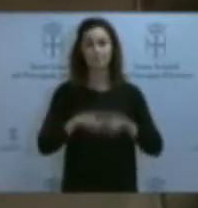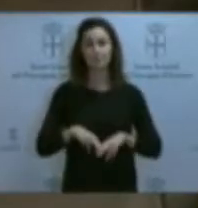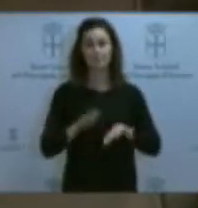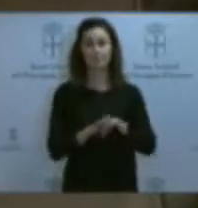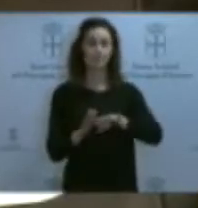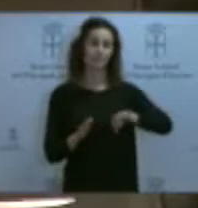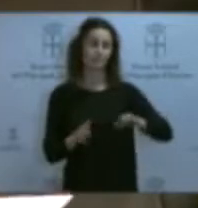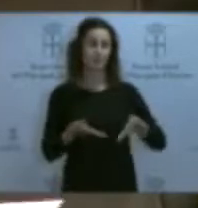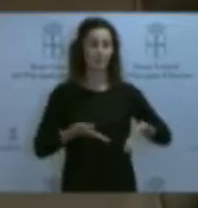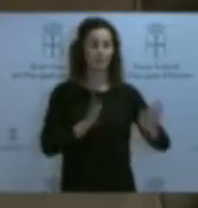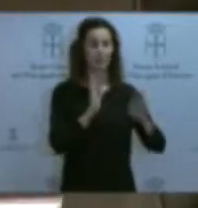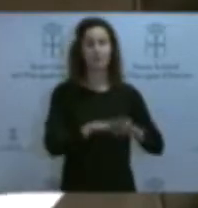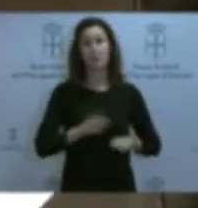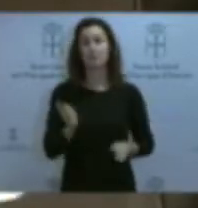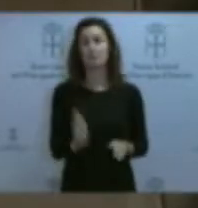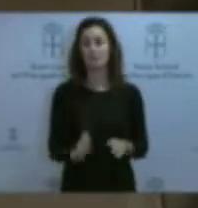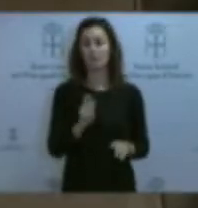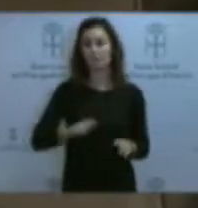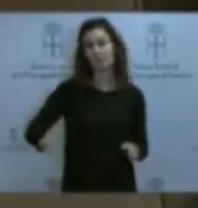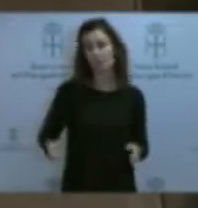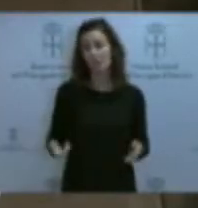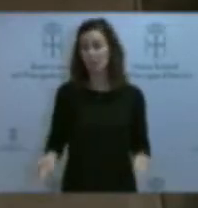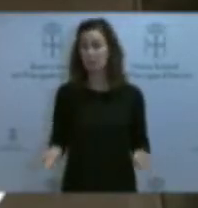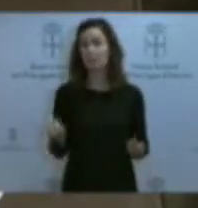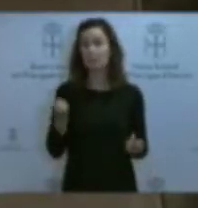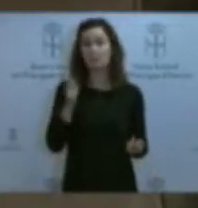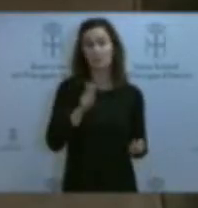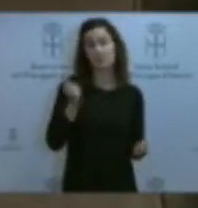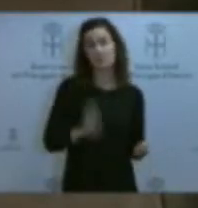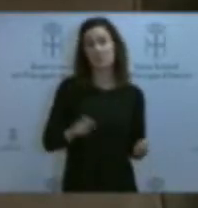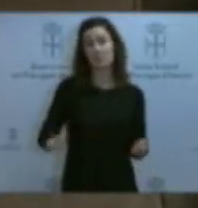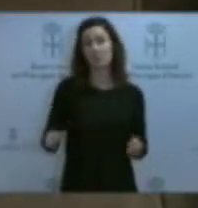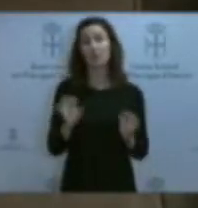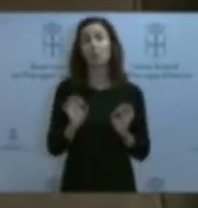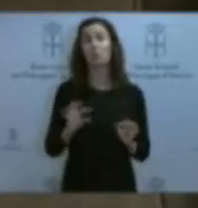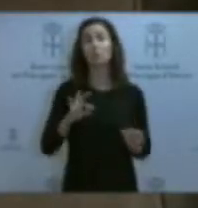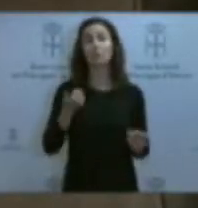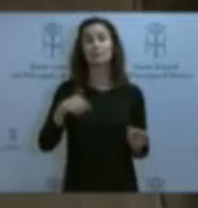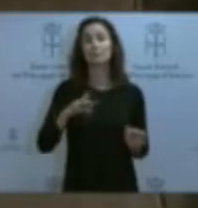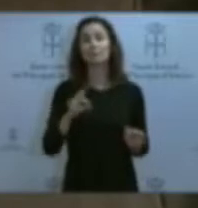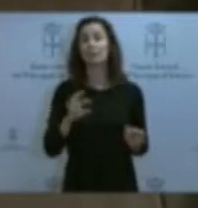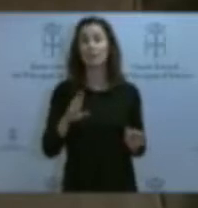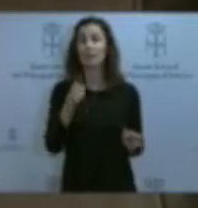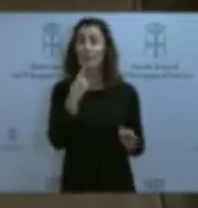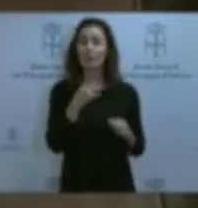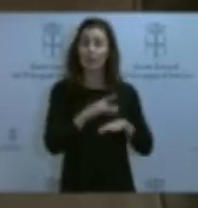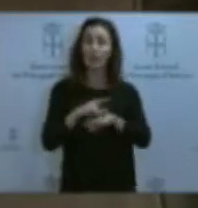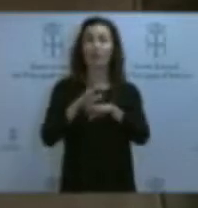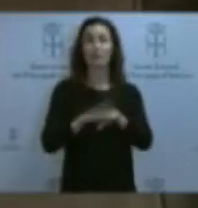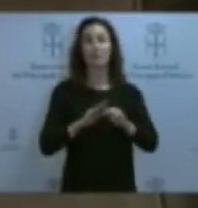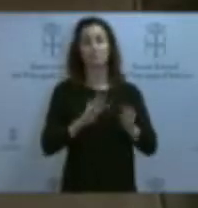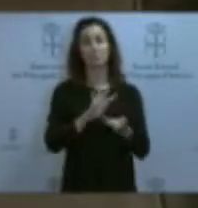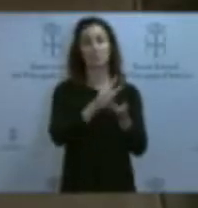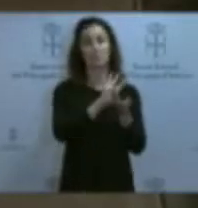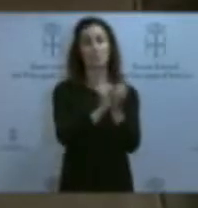encargada a profesionales. Estos profesionales le remiten a Sandra Velarde los resultados de la misma y ella da directrices a Oliva para que se cambien varias